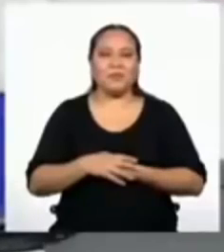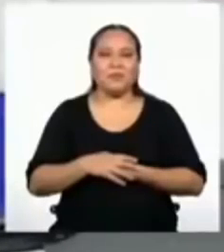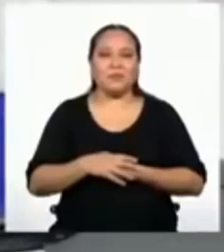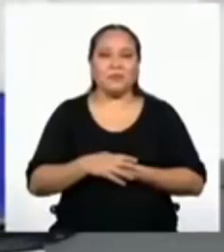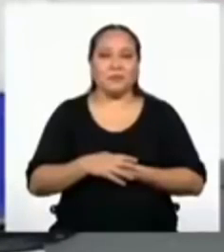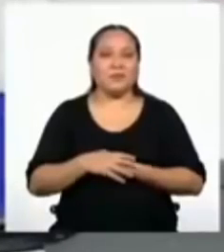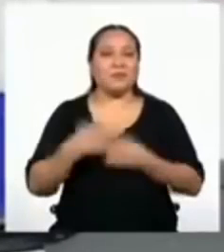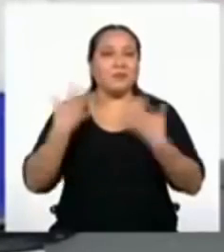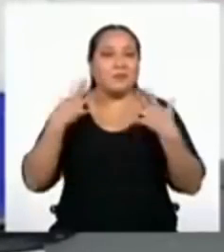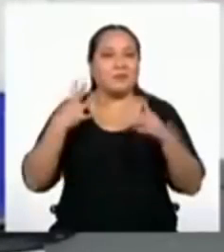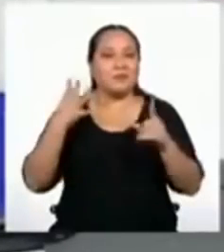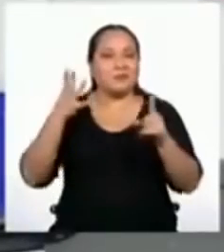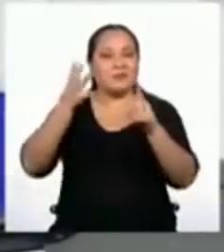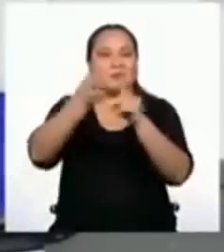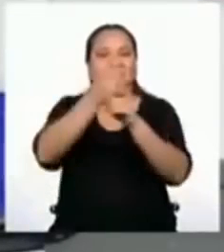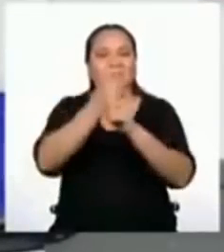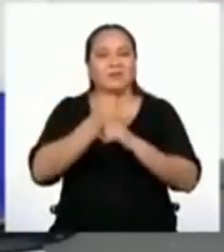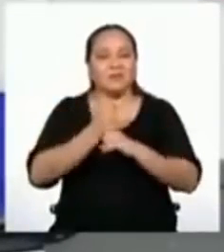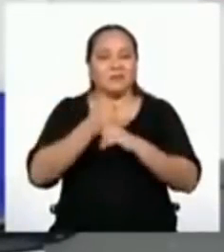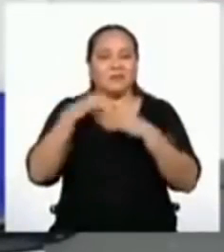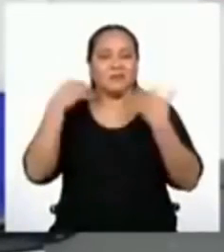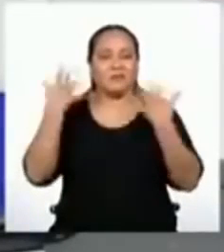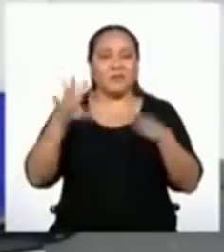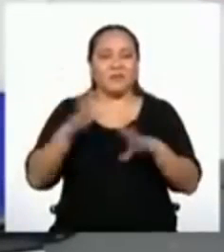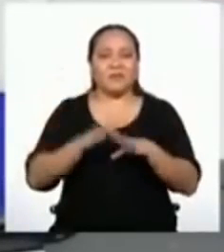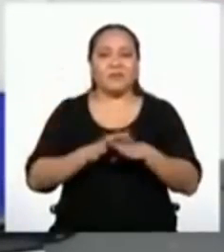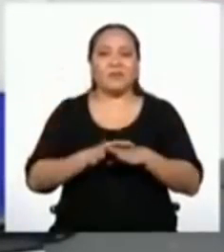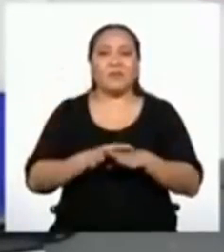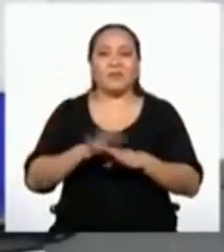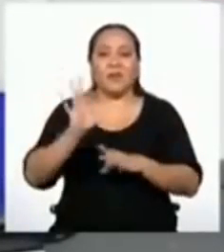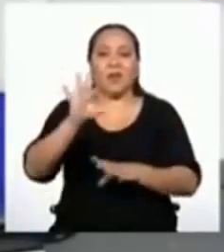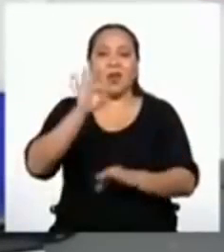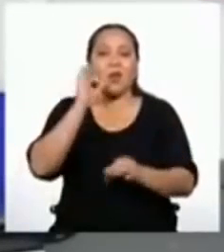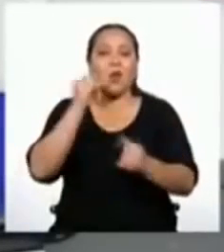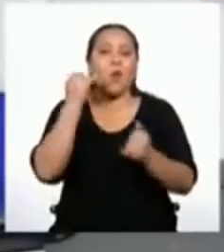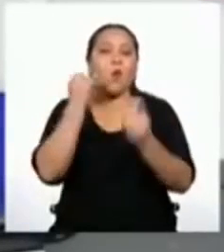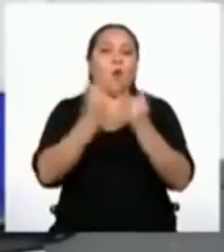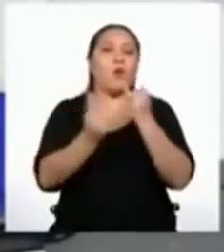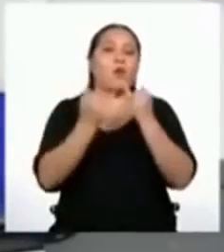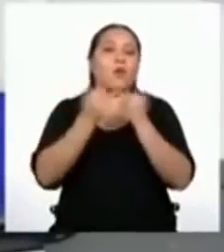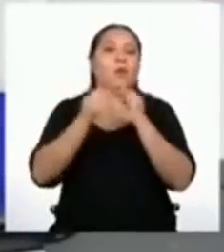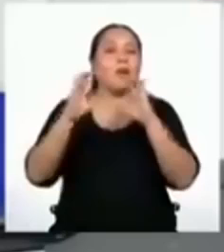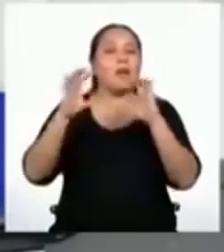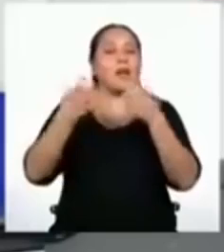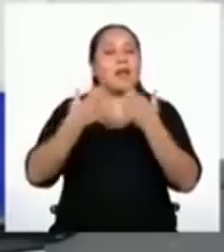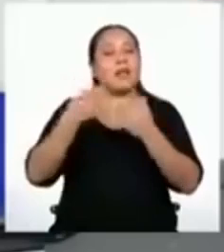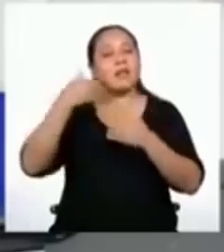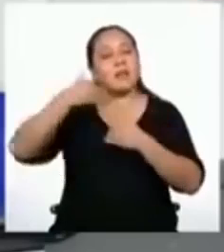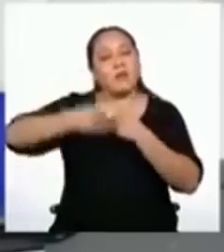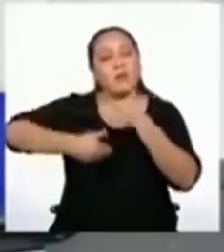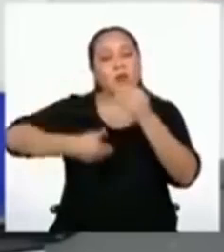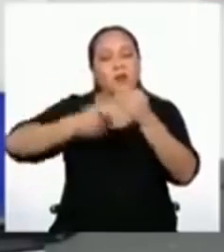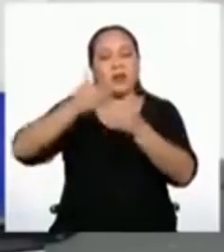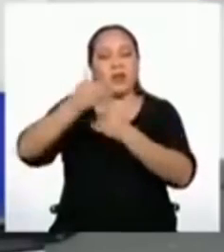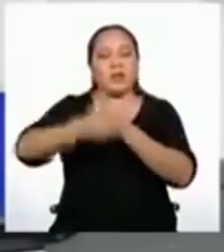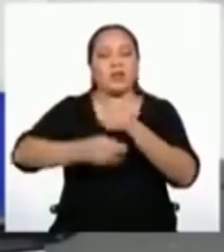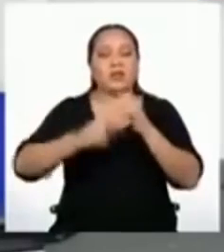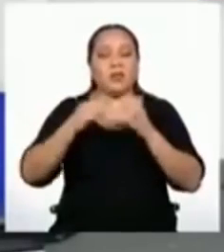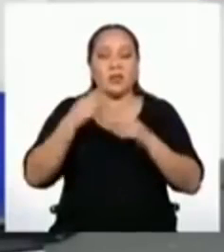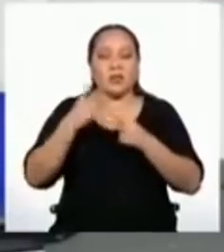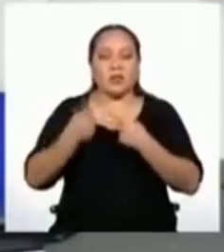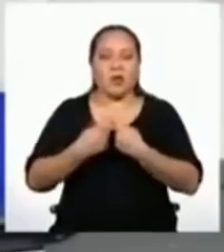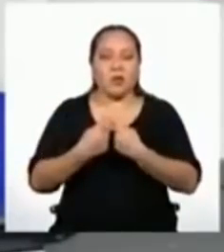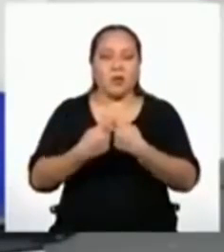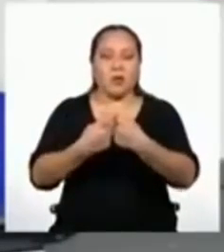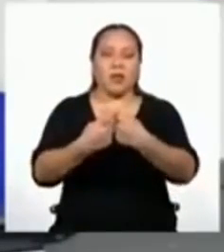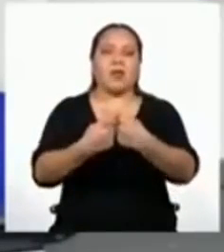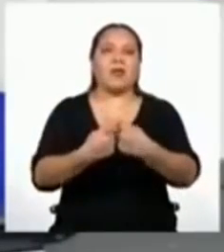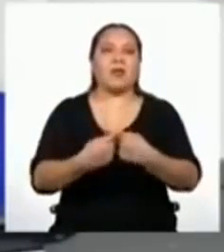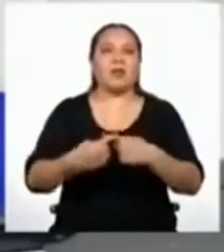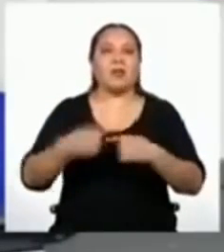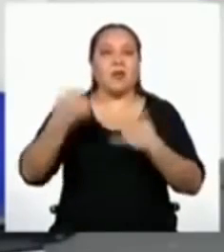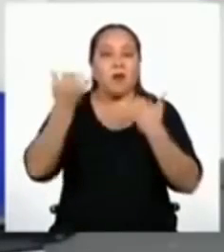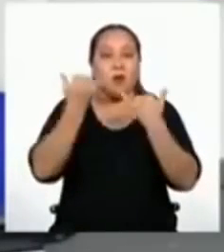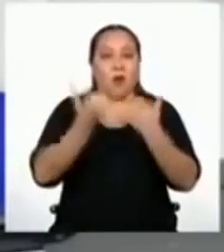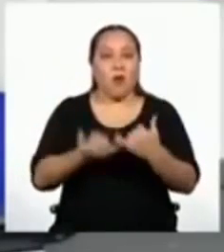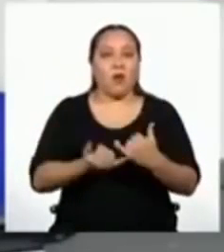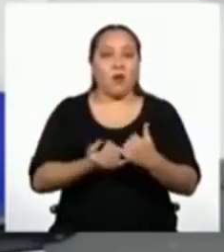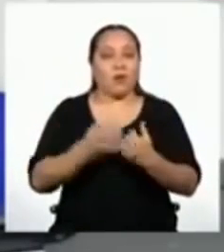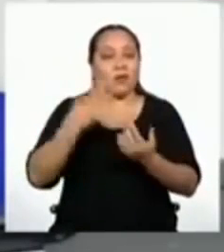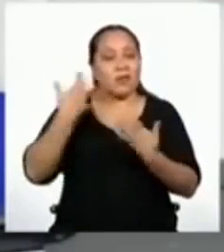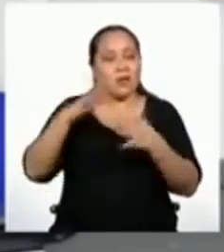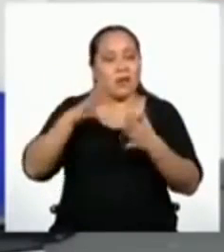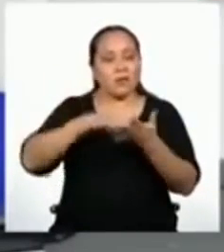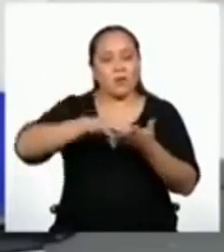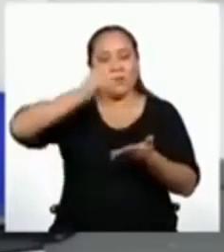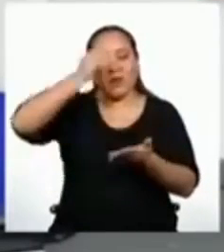Lo hemos logrado. Hemos tenido nuestra última actividad sobre las progresiones geométricas. El día de hoy,